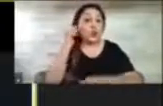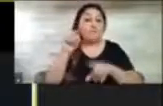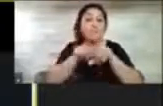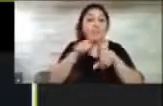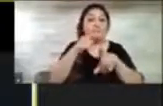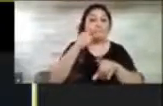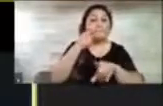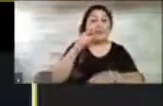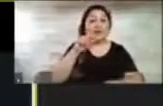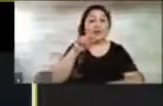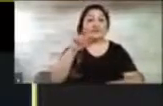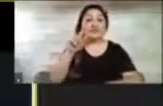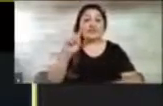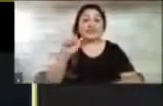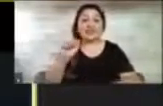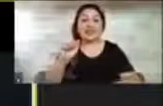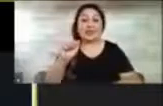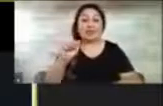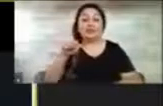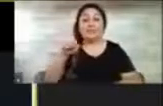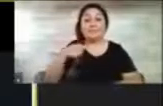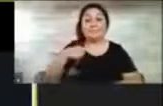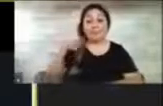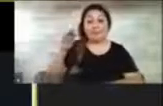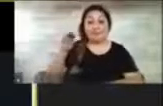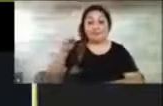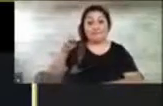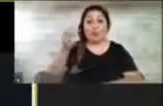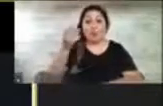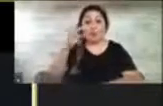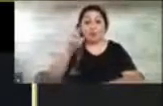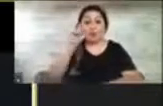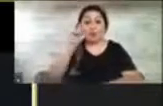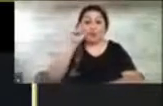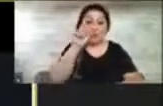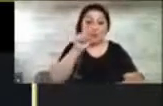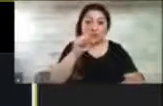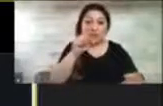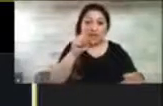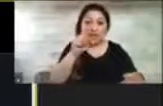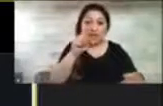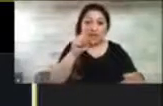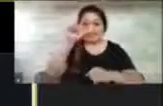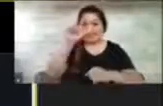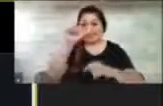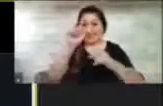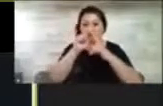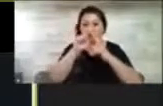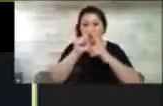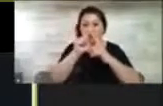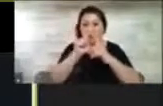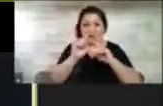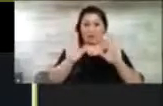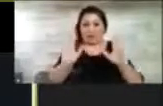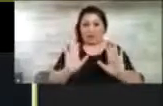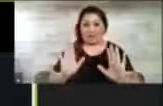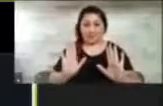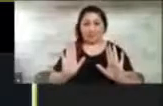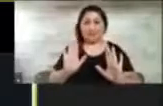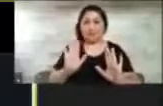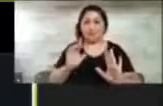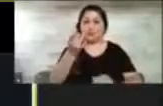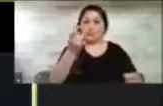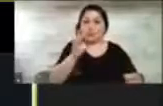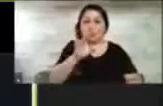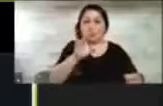presionar alguno de esos seis contactos que tiene y no tiene más, ya, para llamar. ¿Ya? Y también